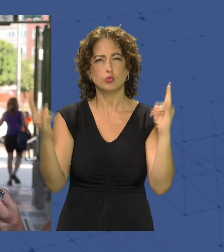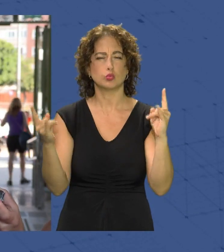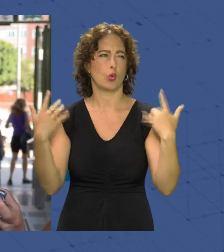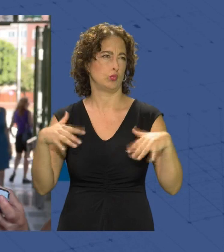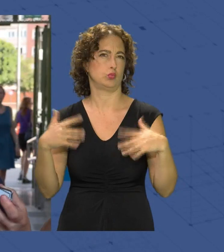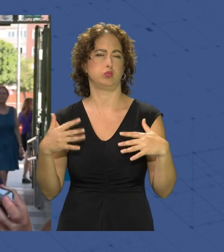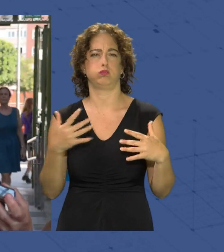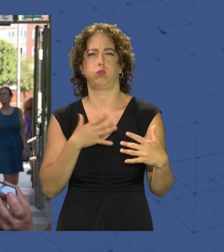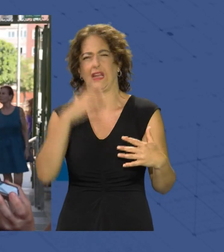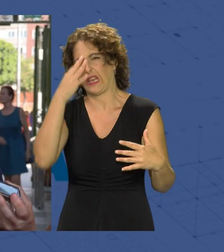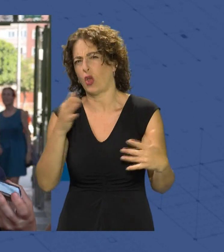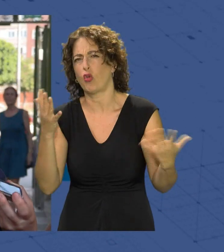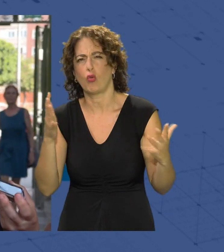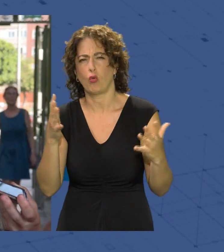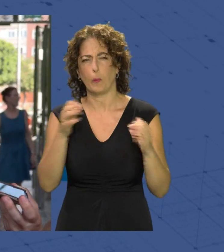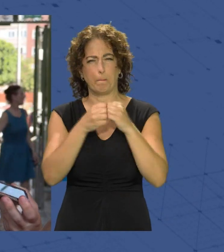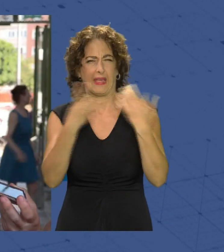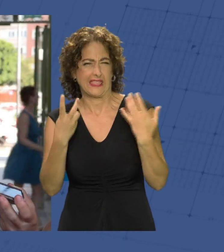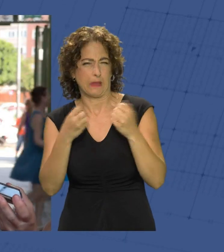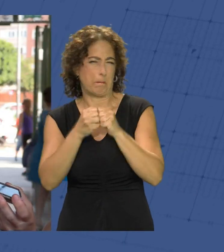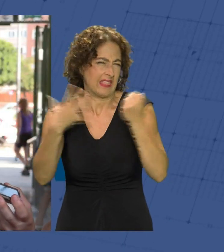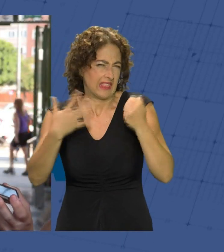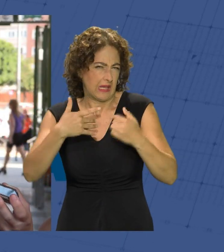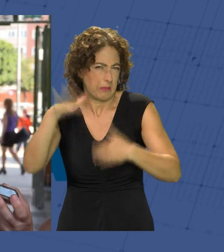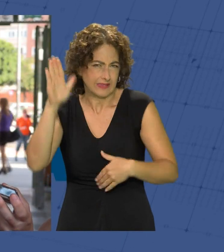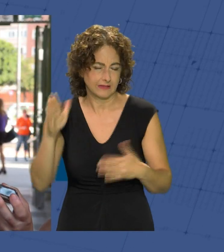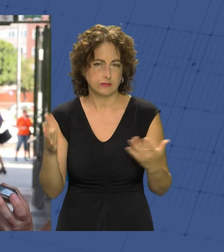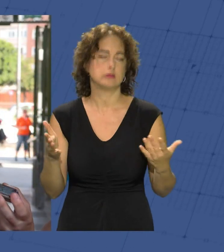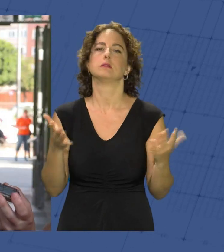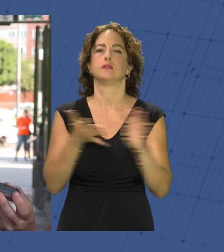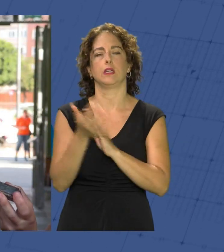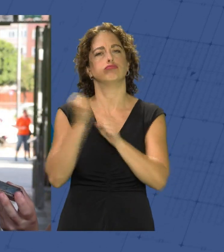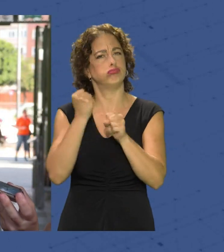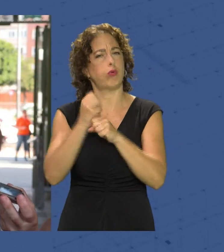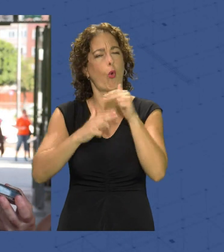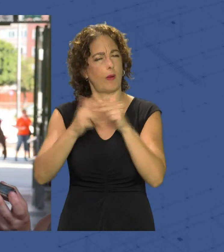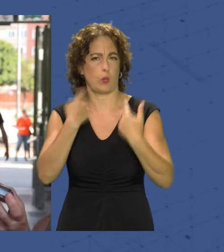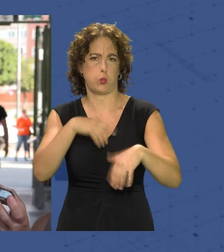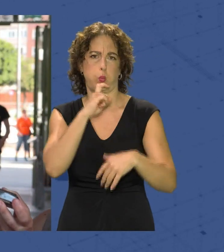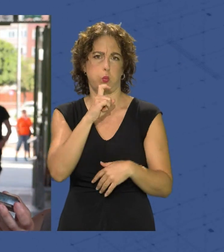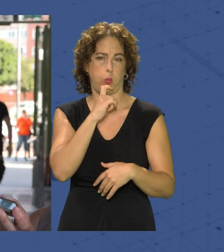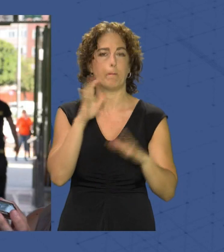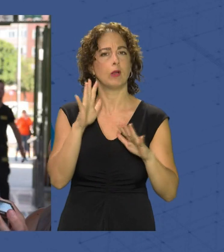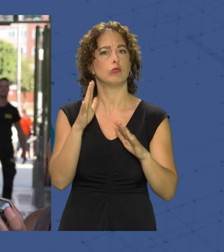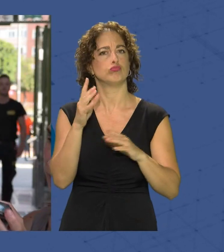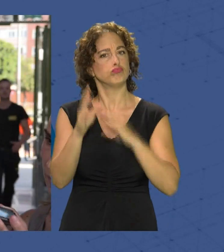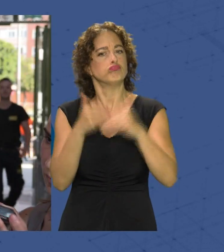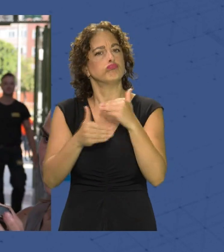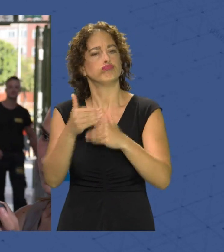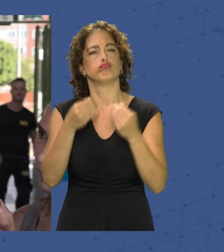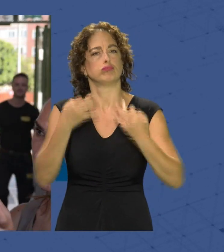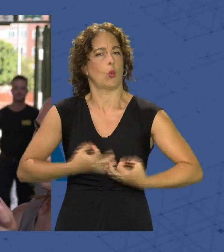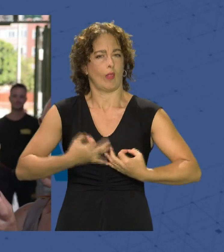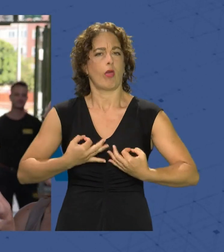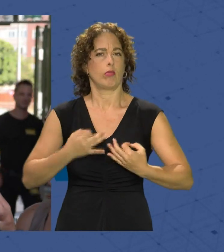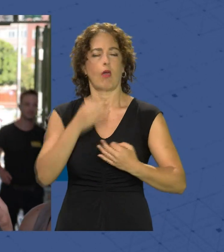pierdo hasta el... porque son veintitantos viaductos, en definitiva una obra muy compleja, pero que está todo en este momento garantizado para que